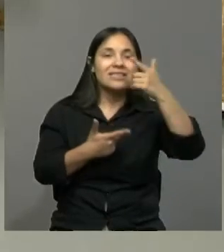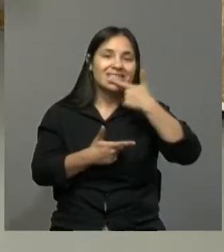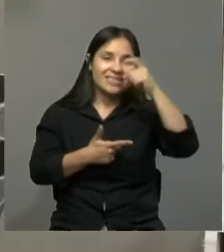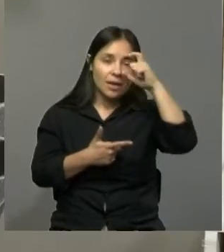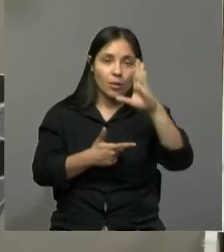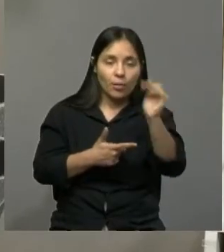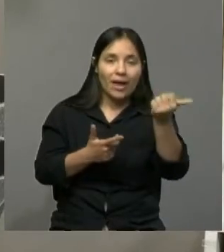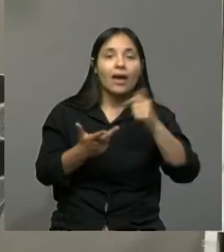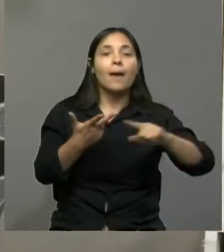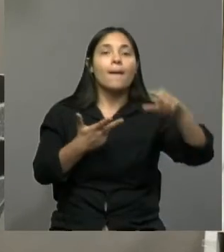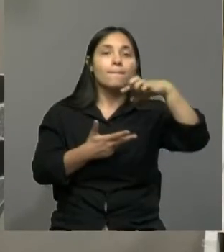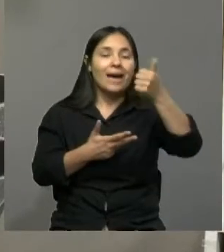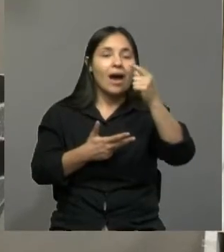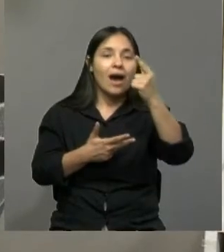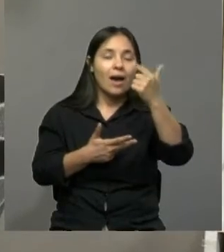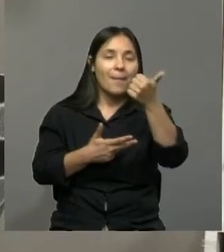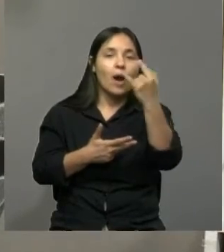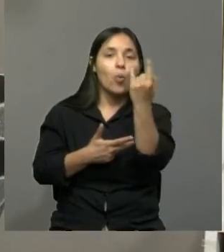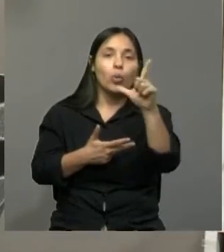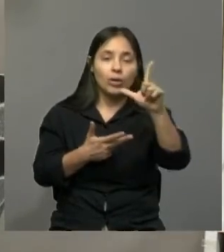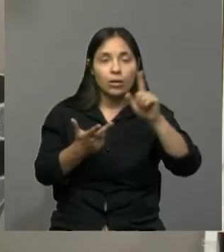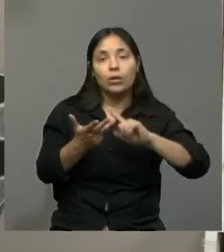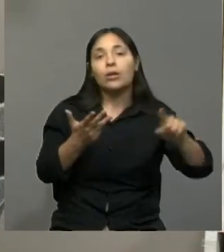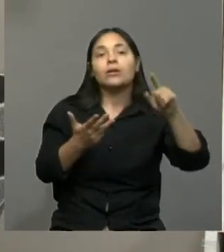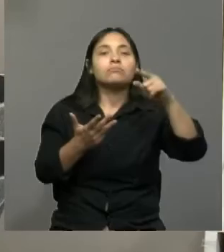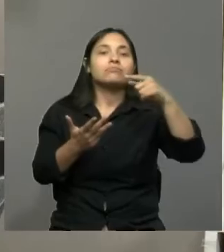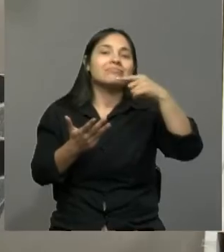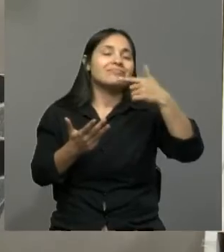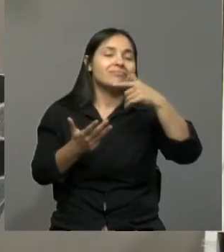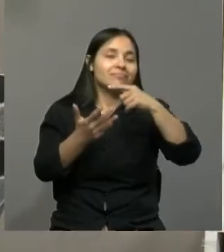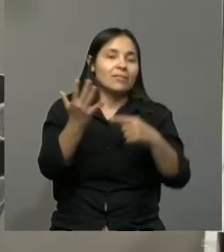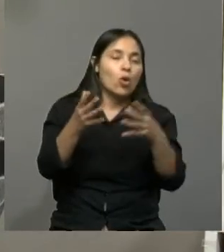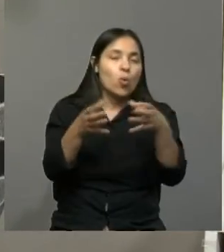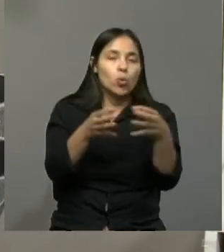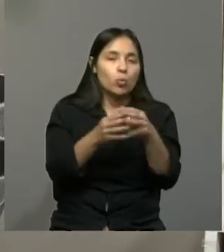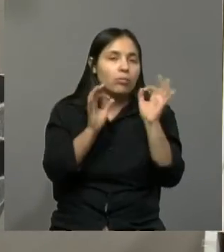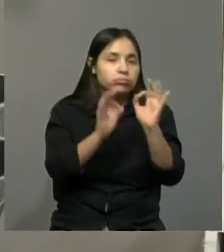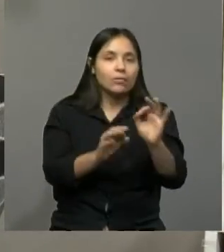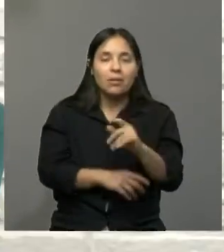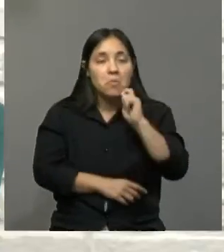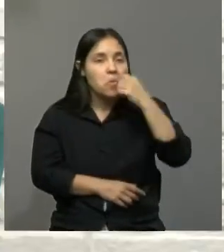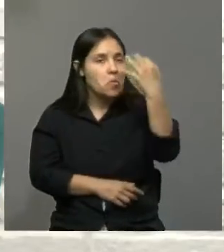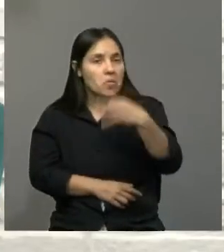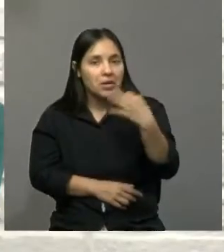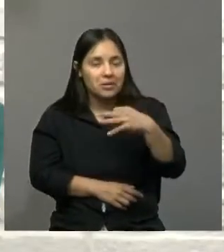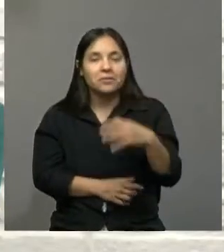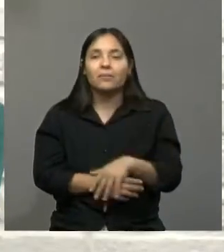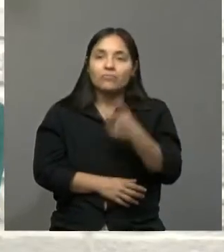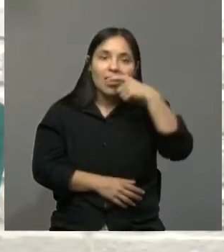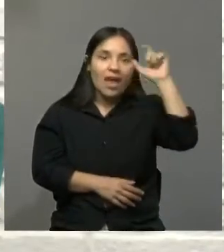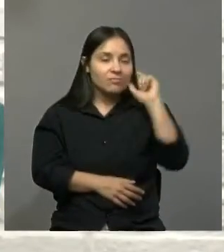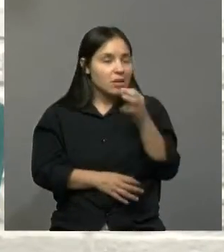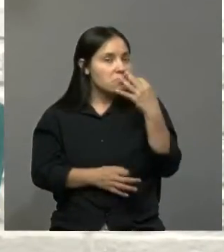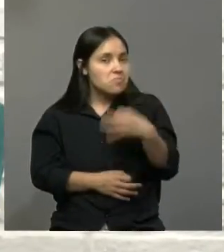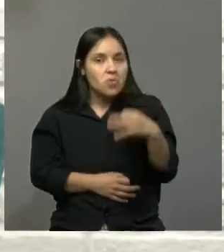Paul Pereira, Emiliano Pereira y el profe Marcos Verdier. Todos ahí en equipo. Qué lindo. Aparte, sí, una gran experiencia, ¿no?